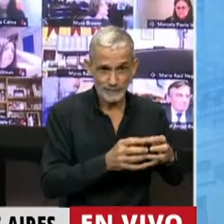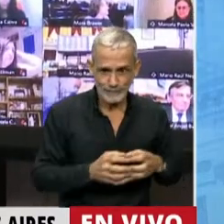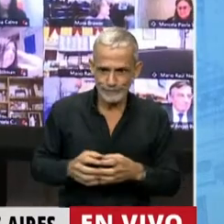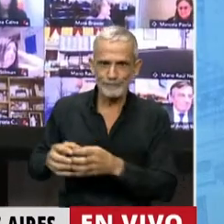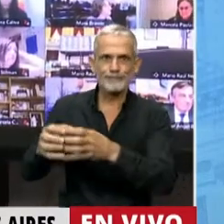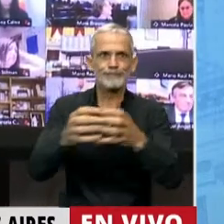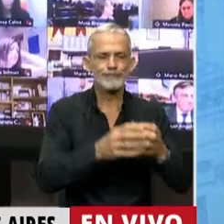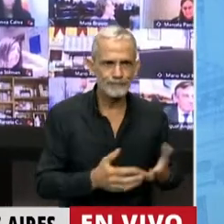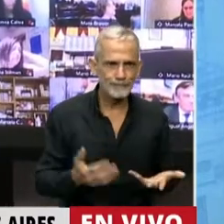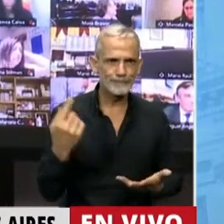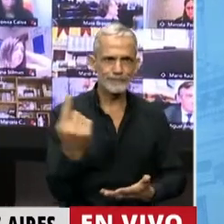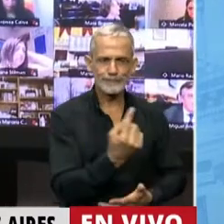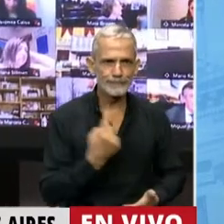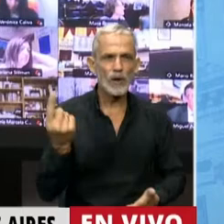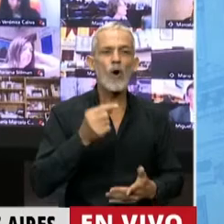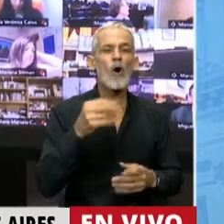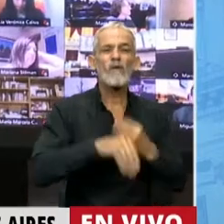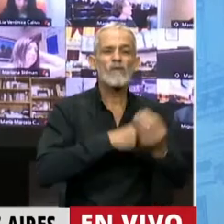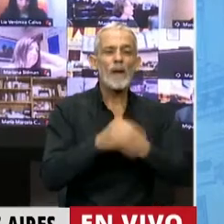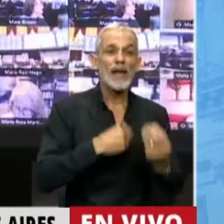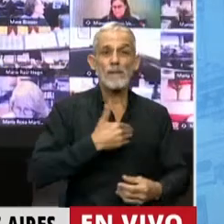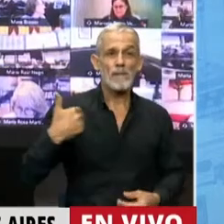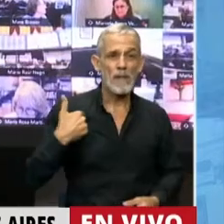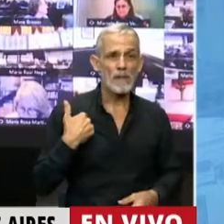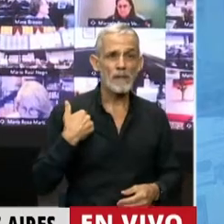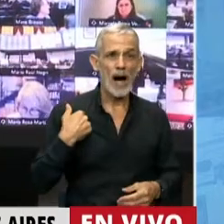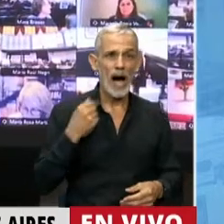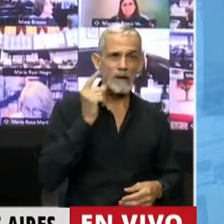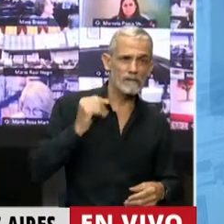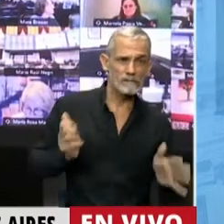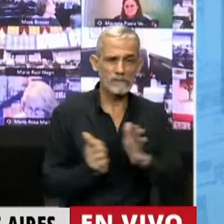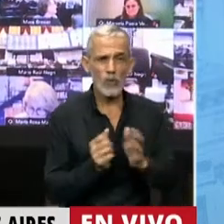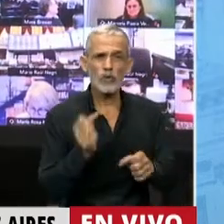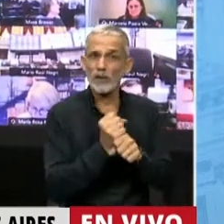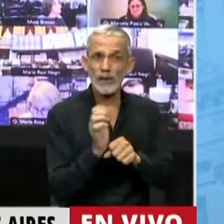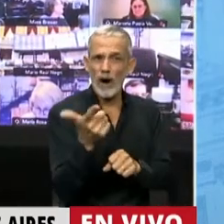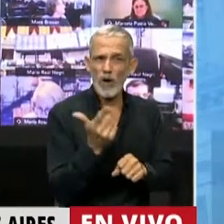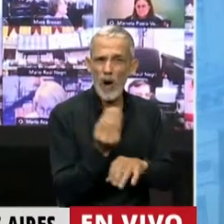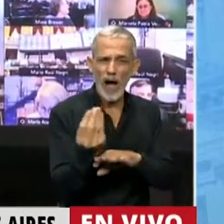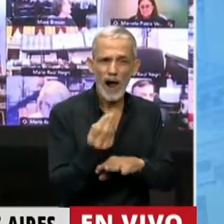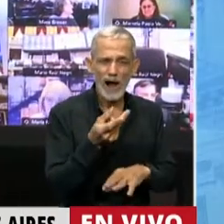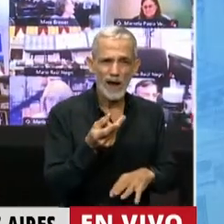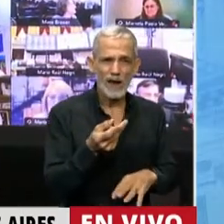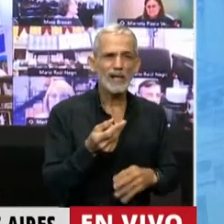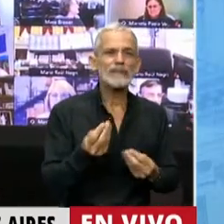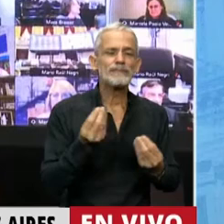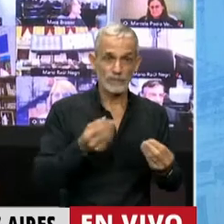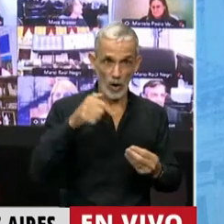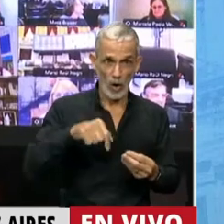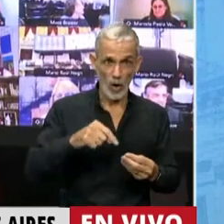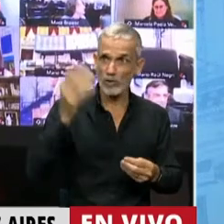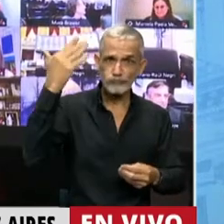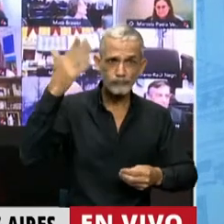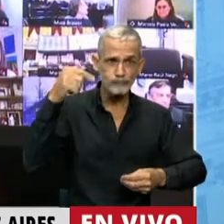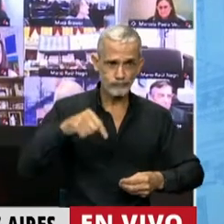¿Y las familias de madres que son jefas de hogar y que están desocupadas de los cuales se ha hablado hoy en